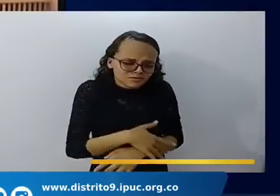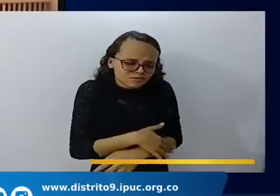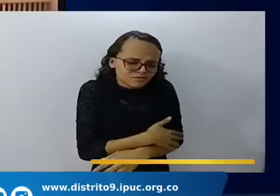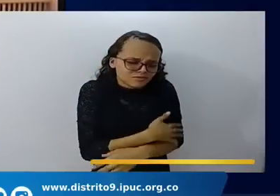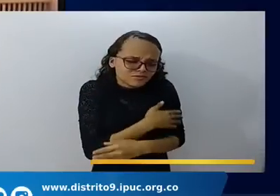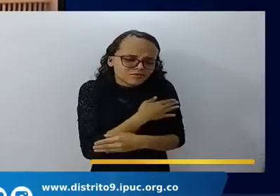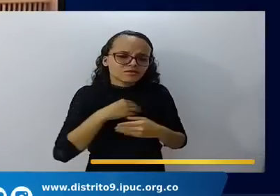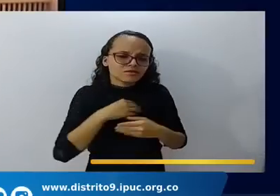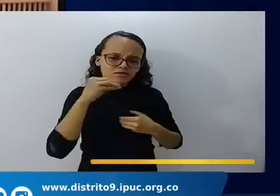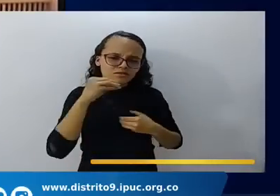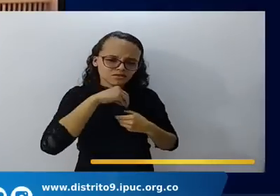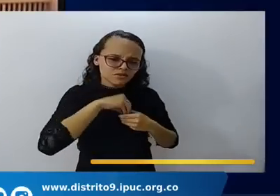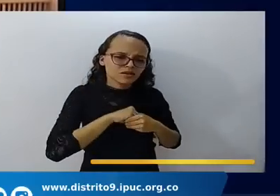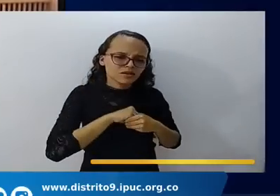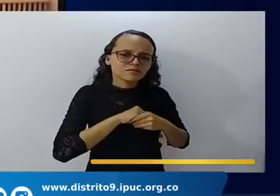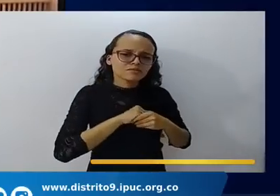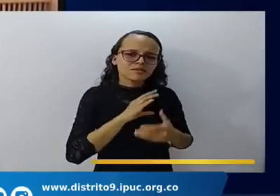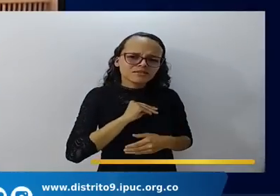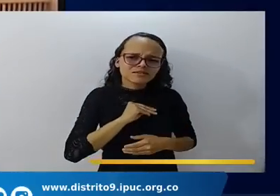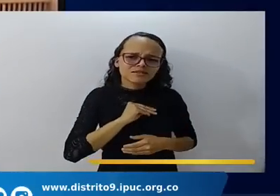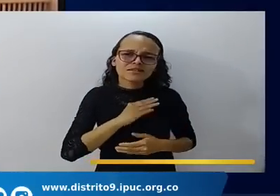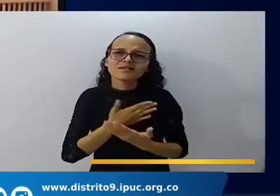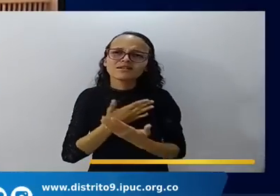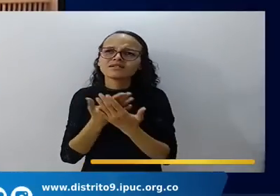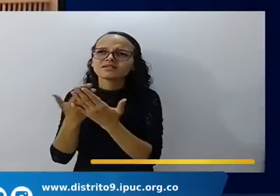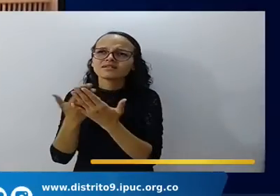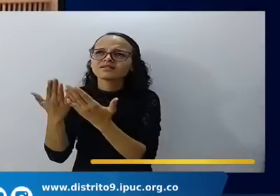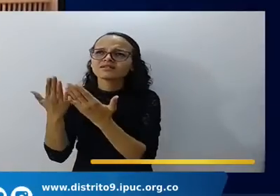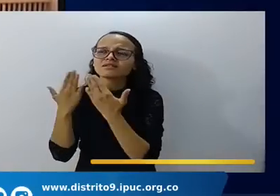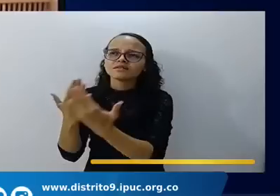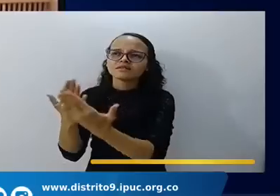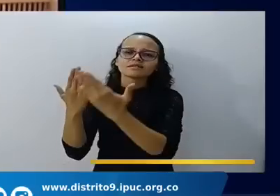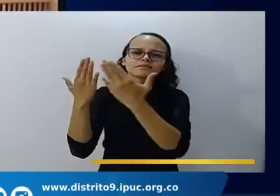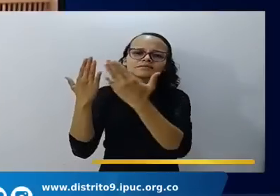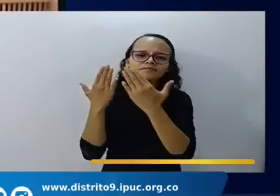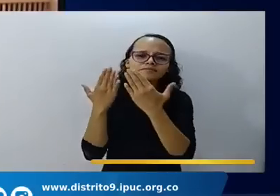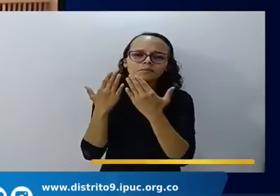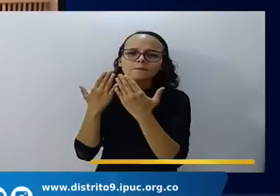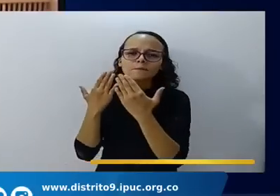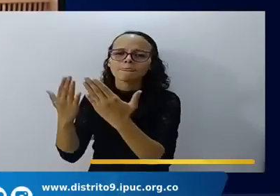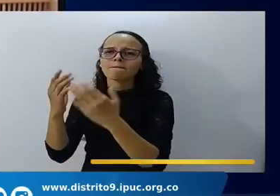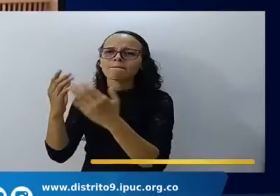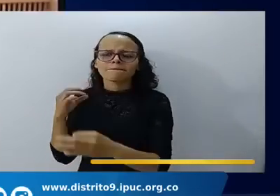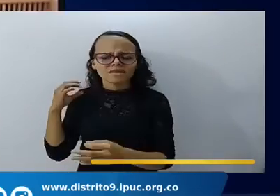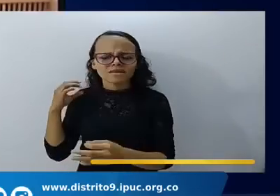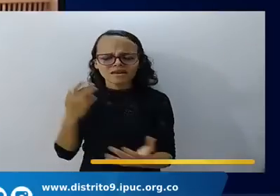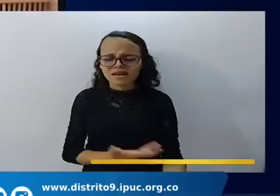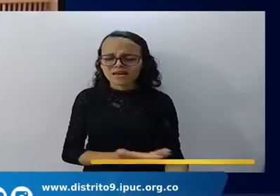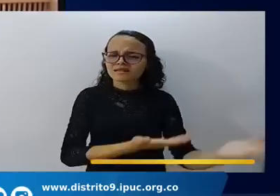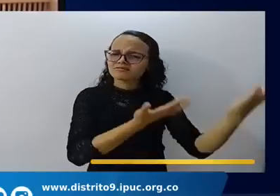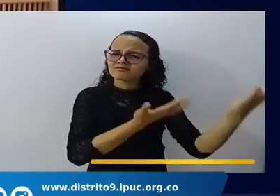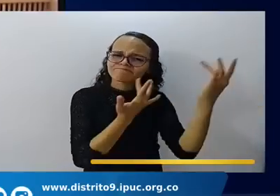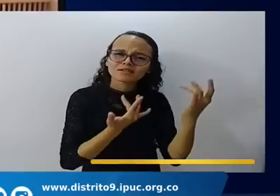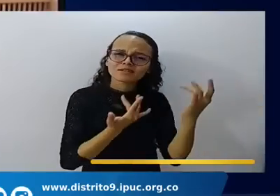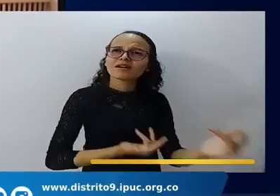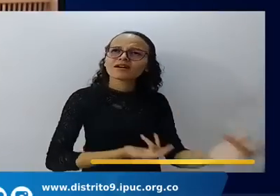muy dentro de ti ser siendo tu espíritu ti muy